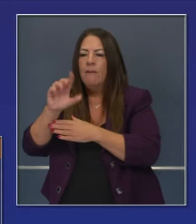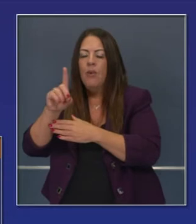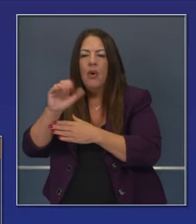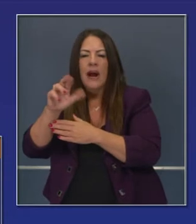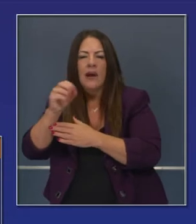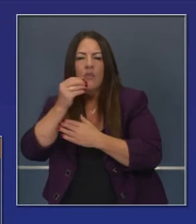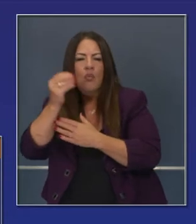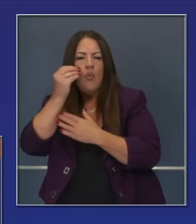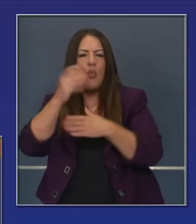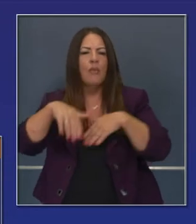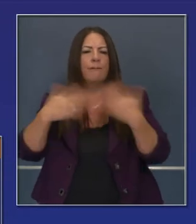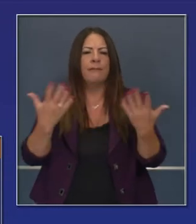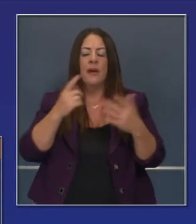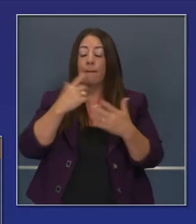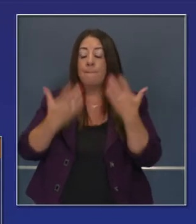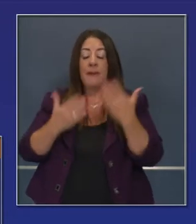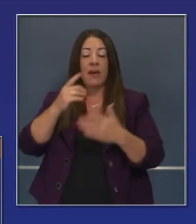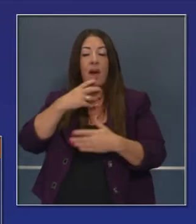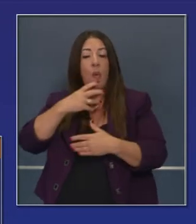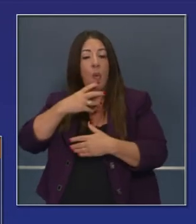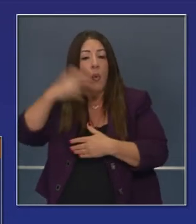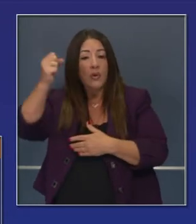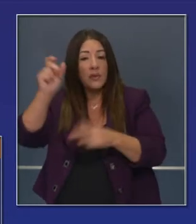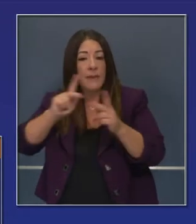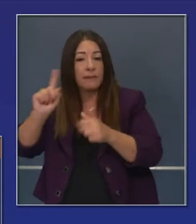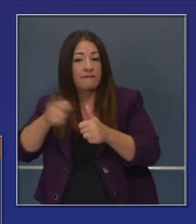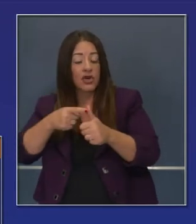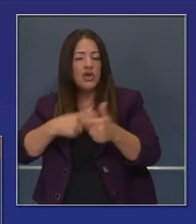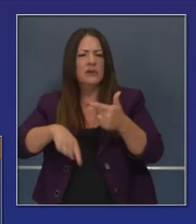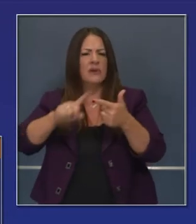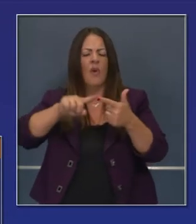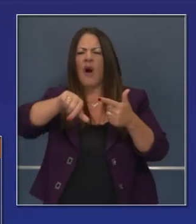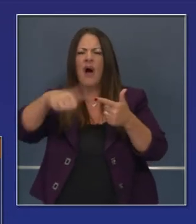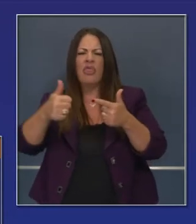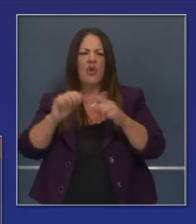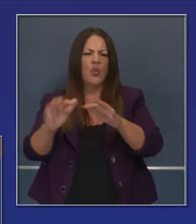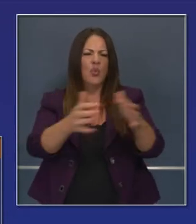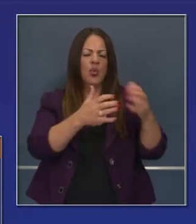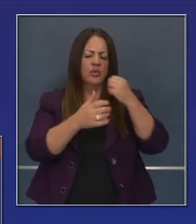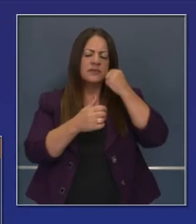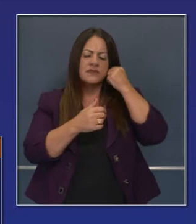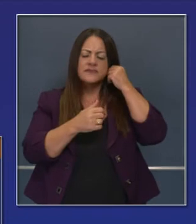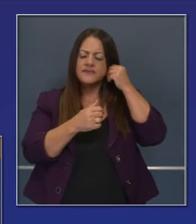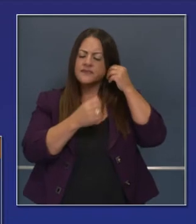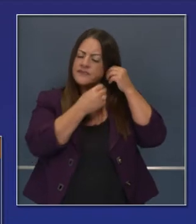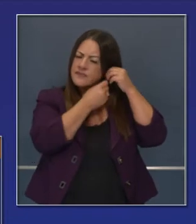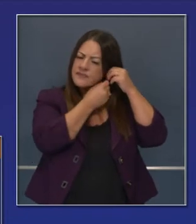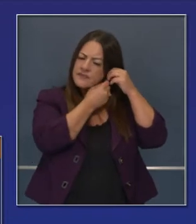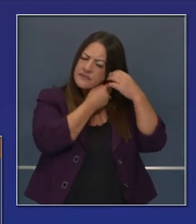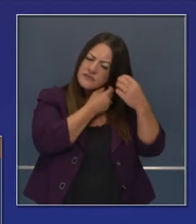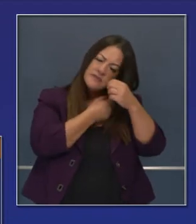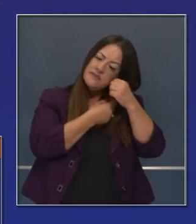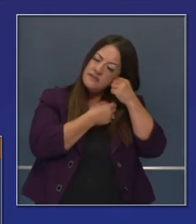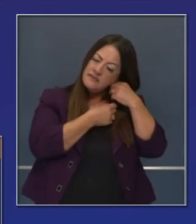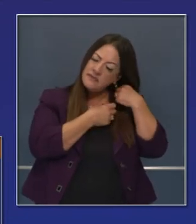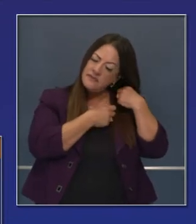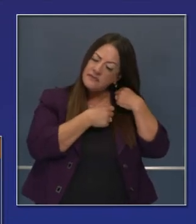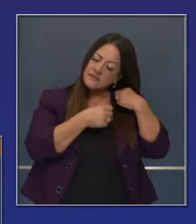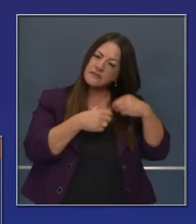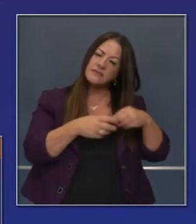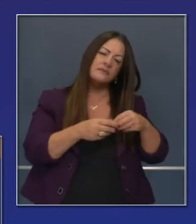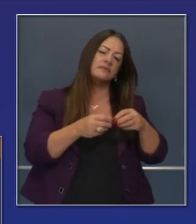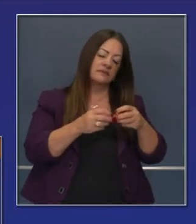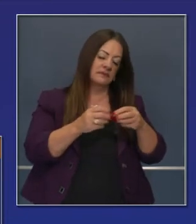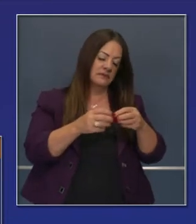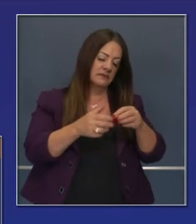riesgo a ser infectados o a propagar la enfermedad. Son pautas que estamos difundiendo como